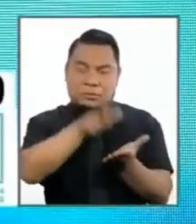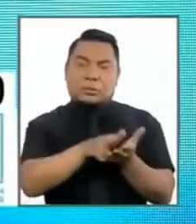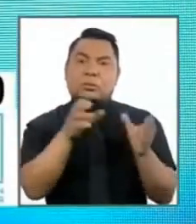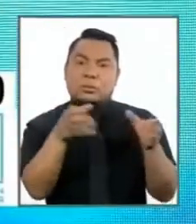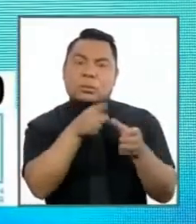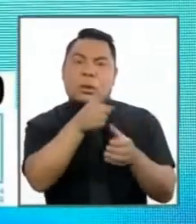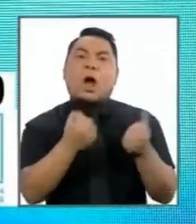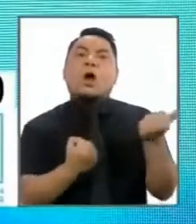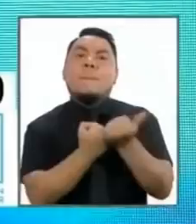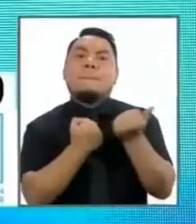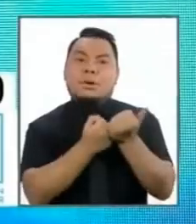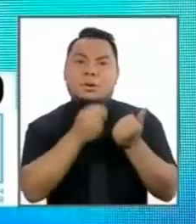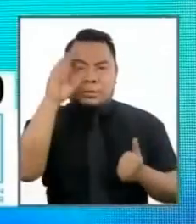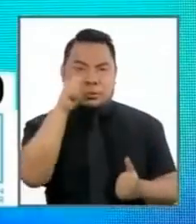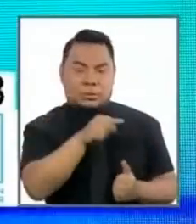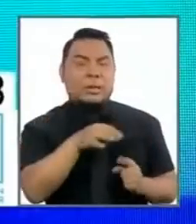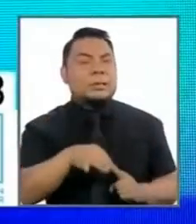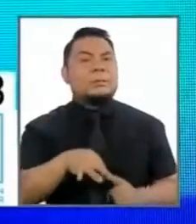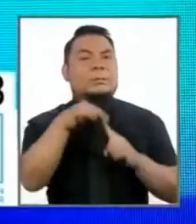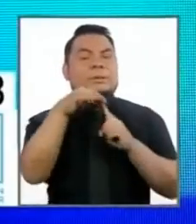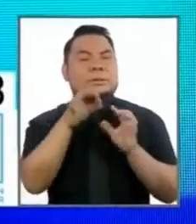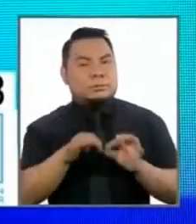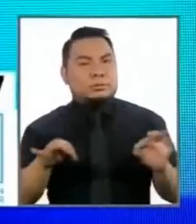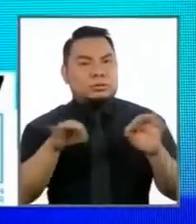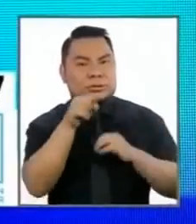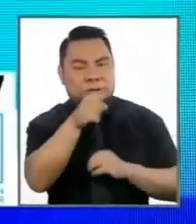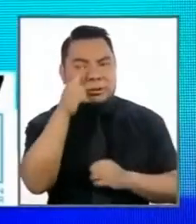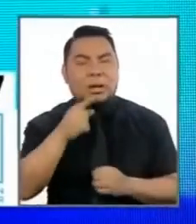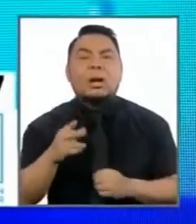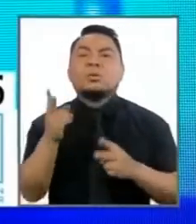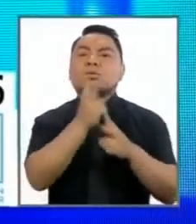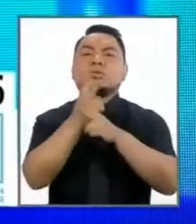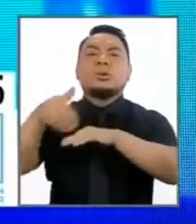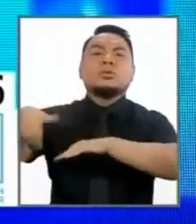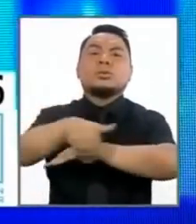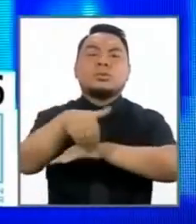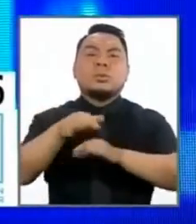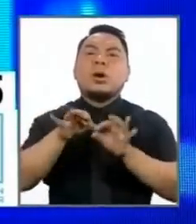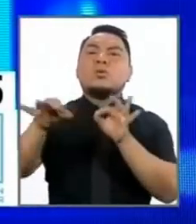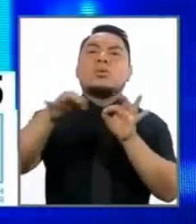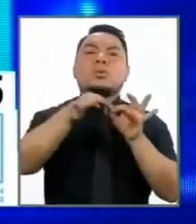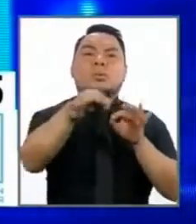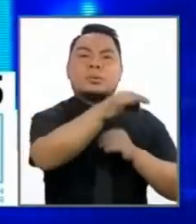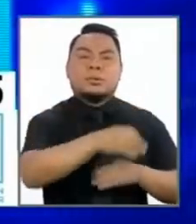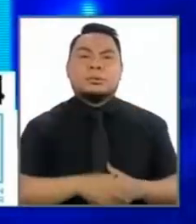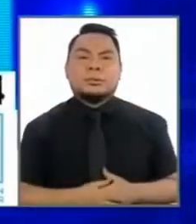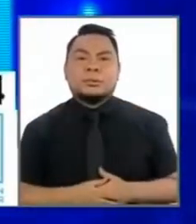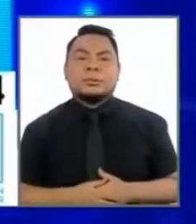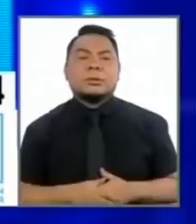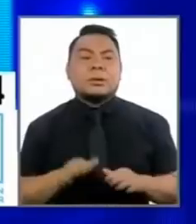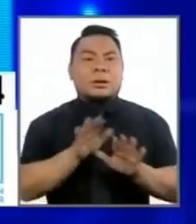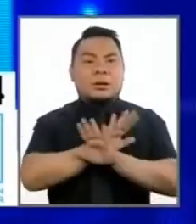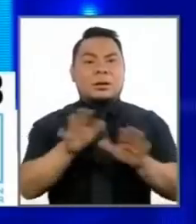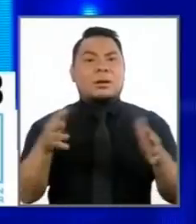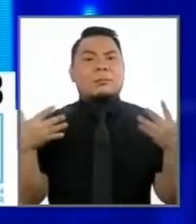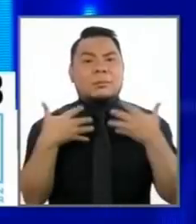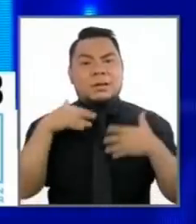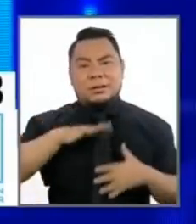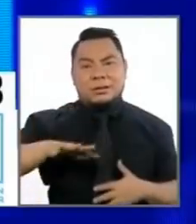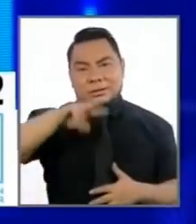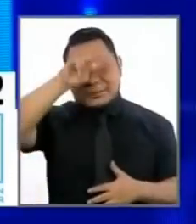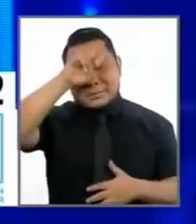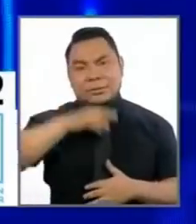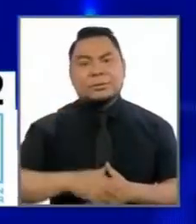órgano de apoyo esencial integrados a la seguridad ciudadana rural no más miedo en el país